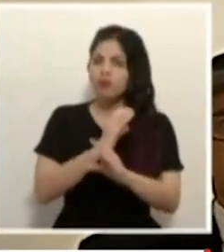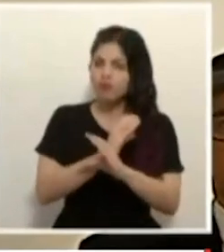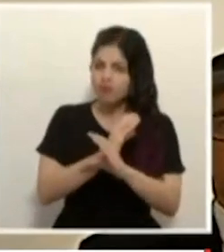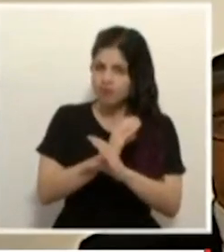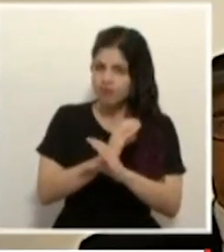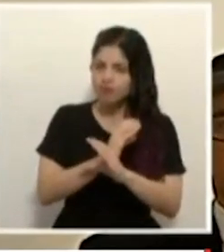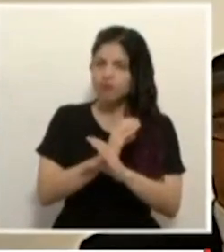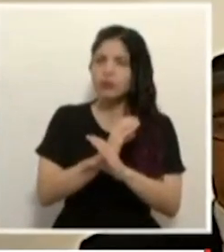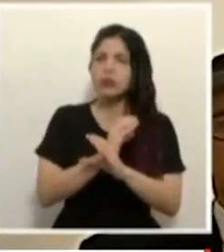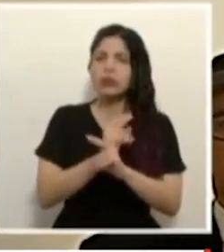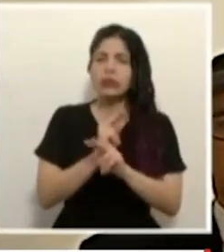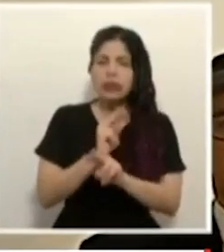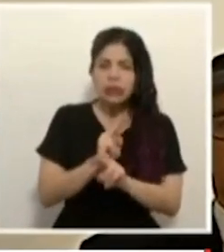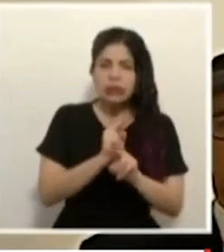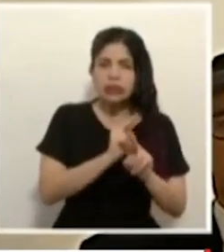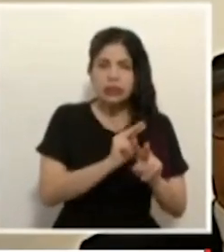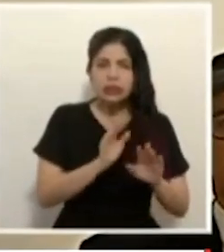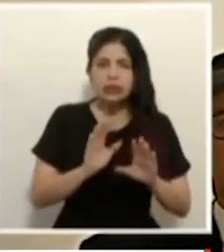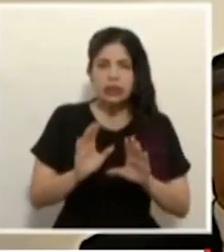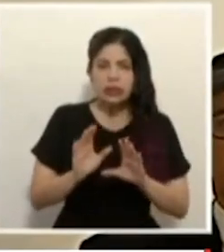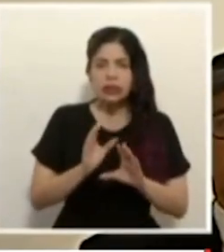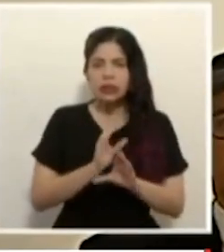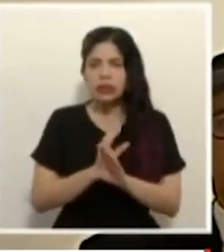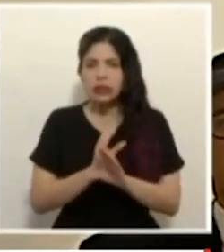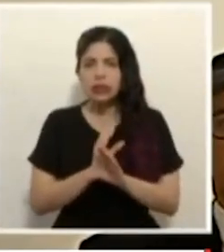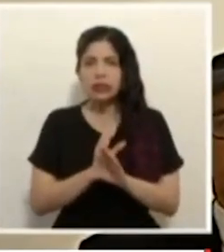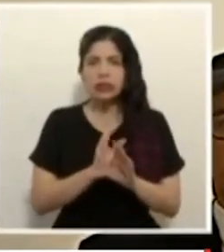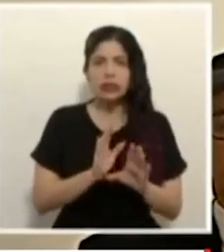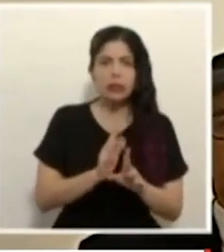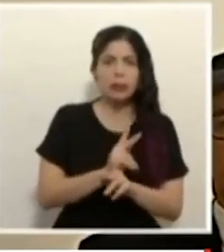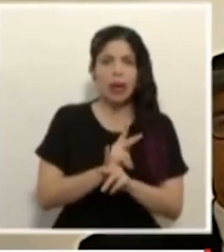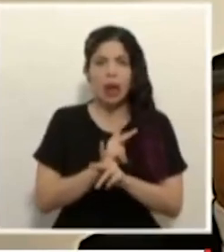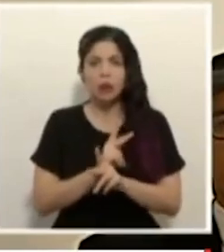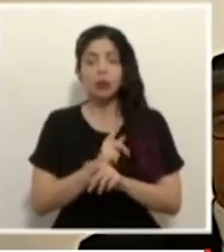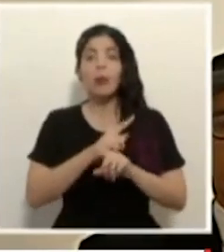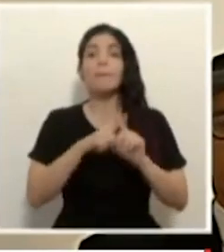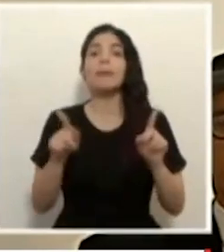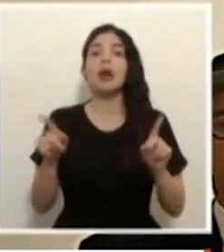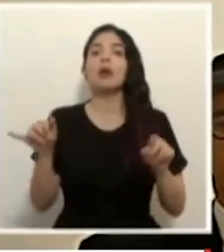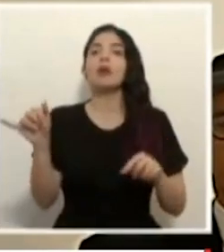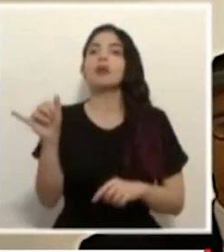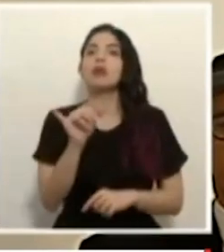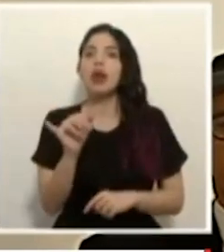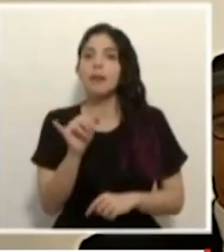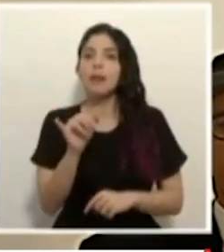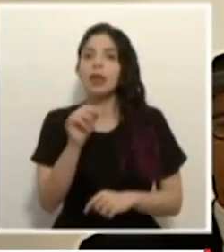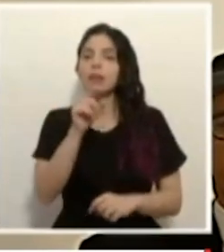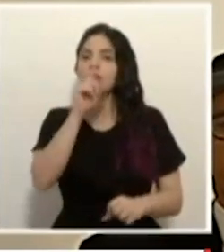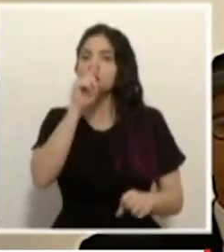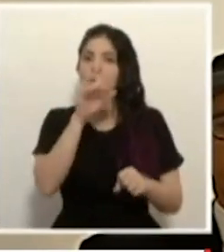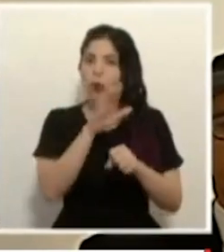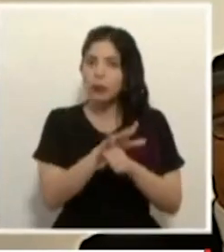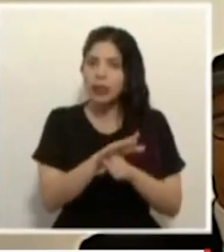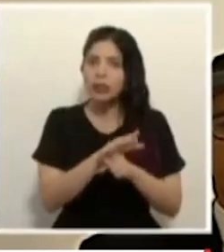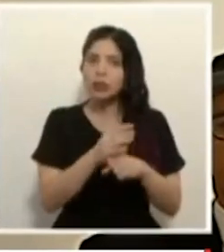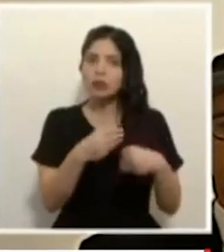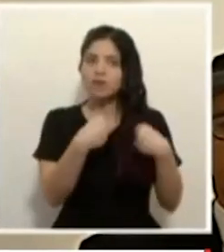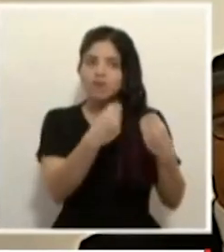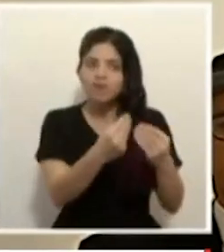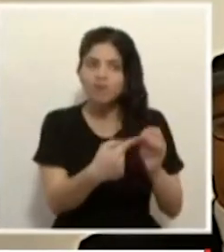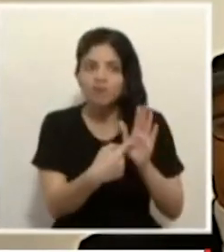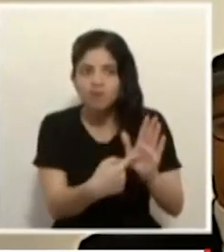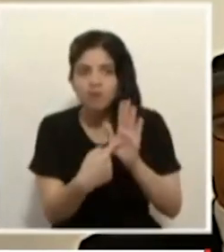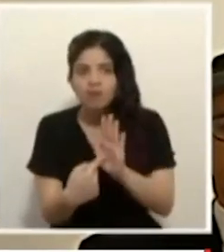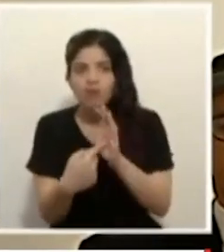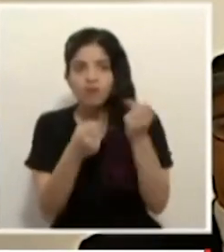con precaución, pero también con el compromiso de dar señales y apoyos al